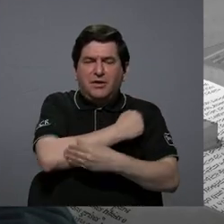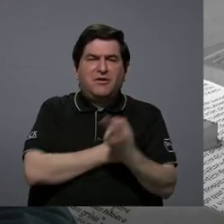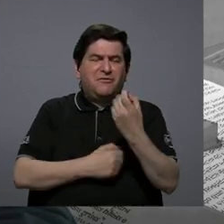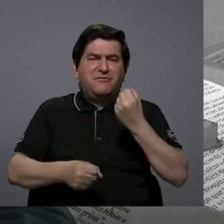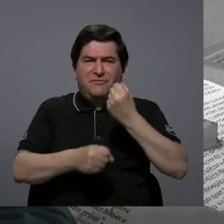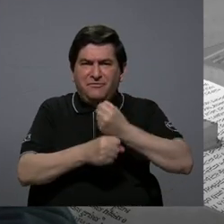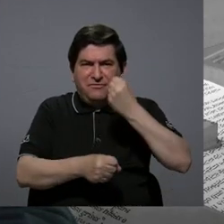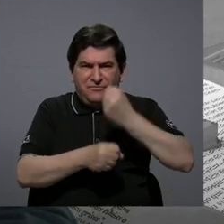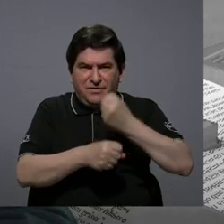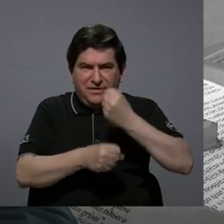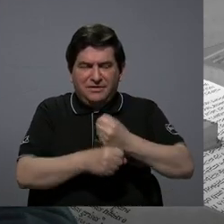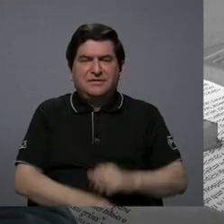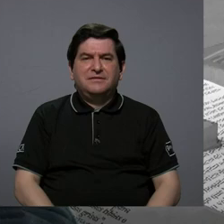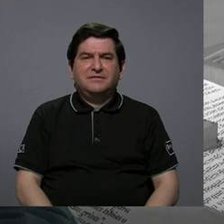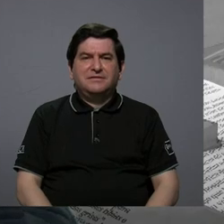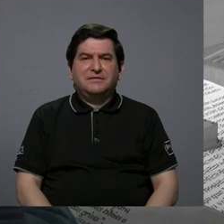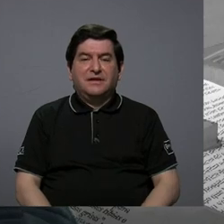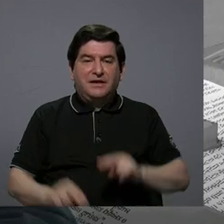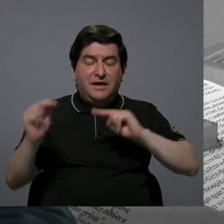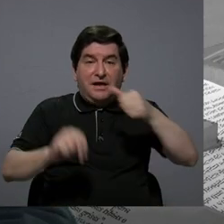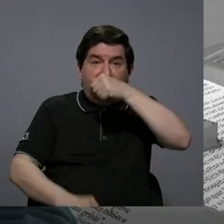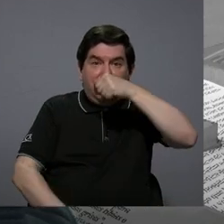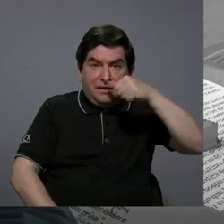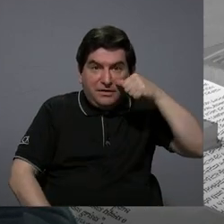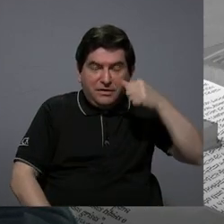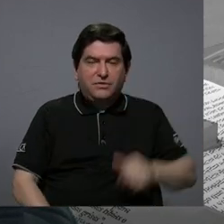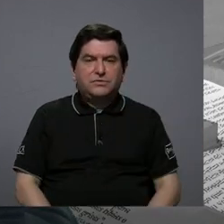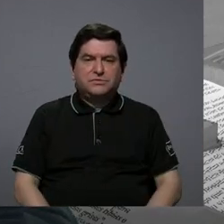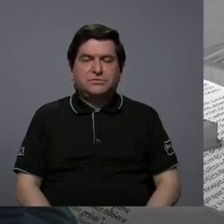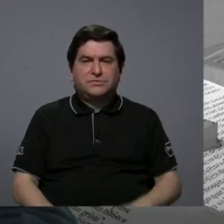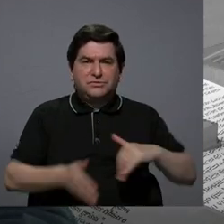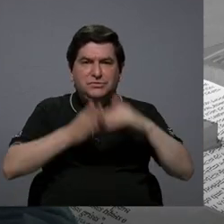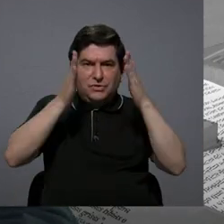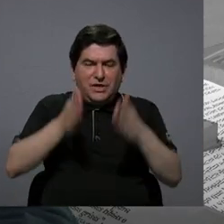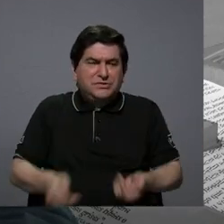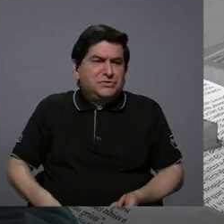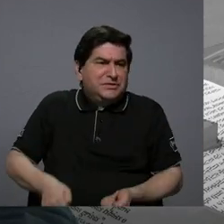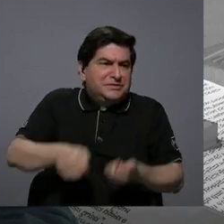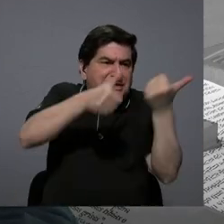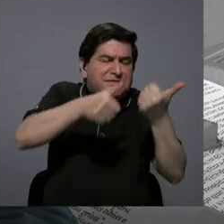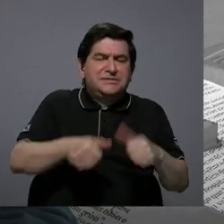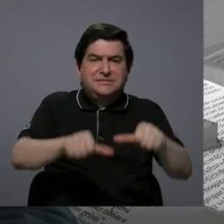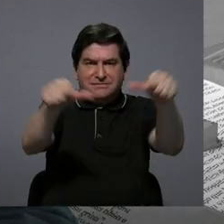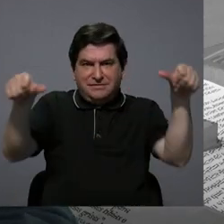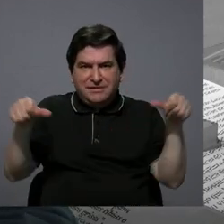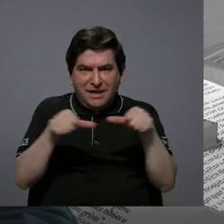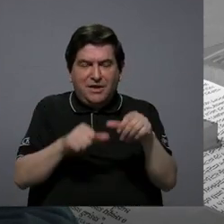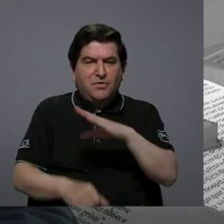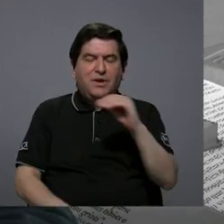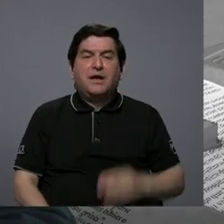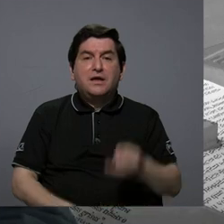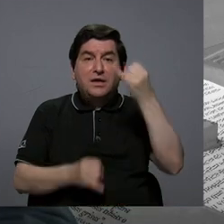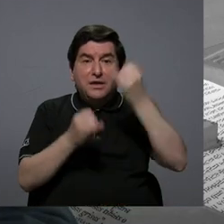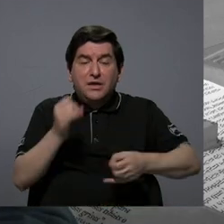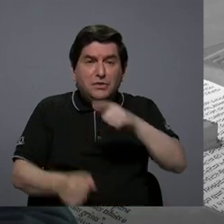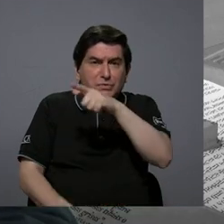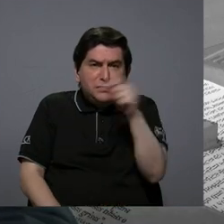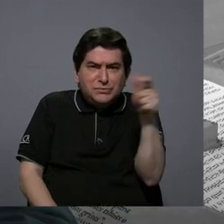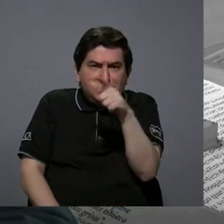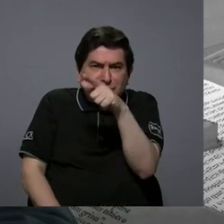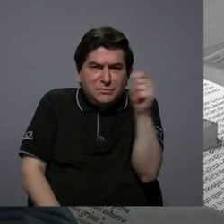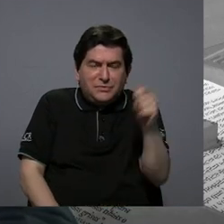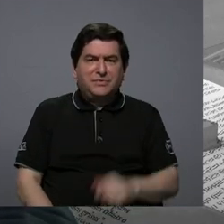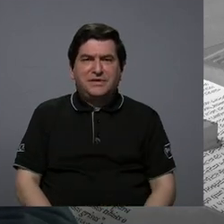desempleo, el narcotráfico, los estudiantes expulsados de las aulas y en los últimos meses